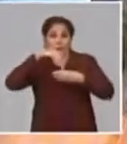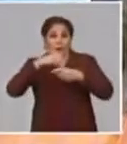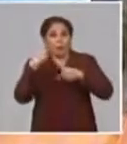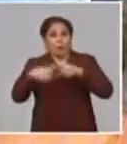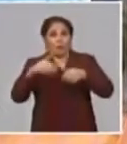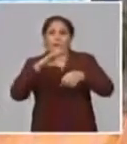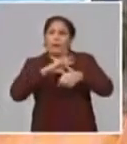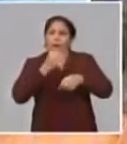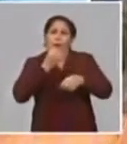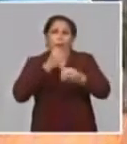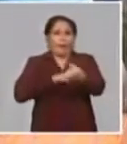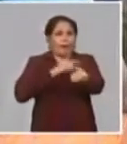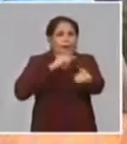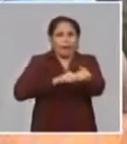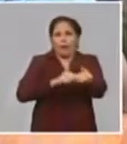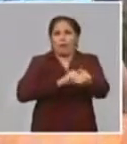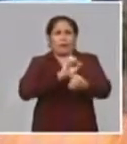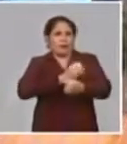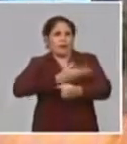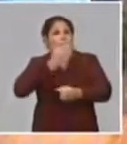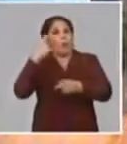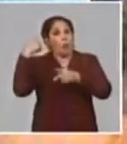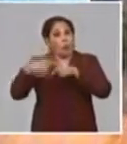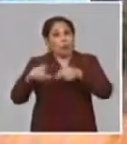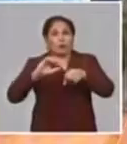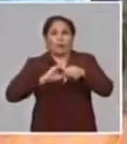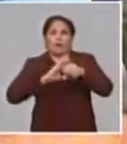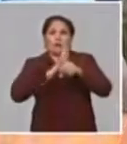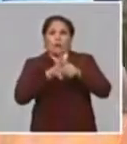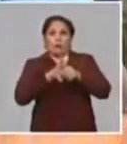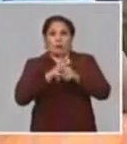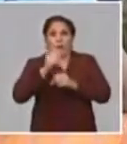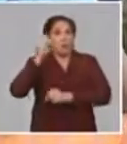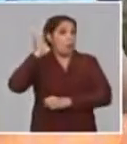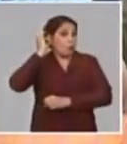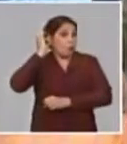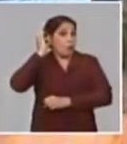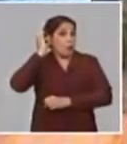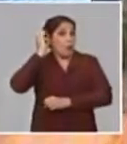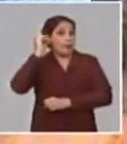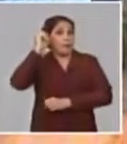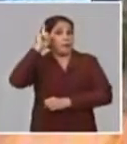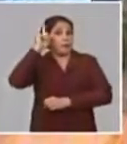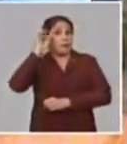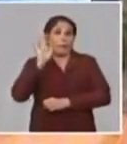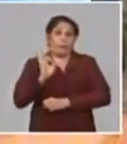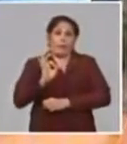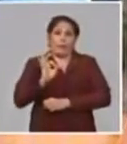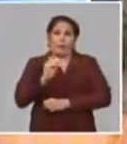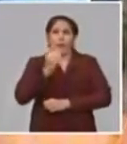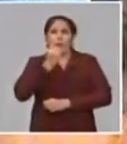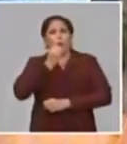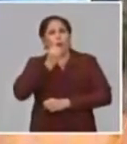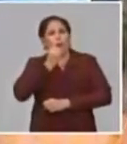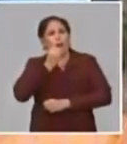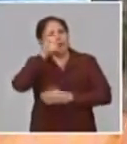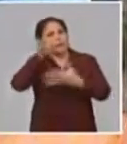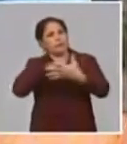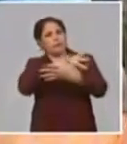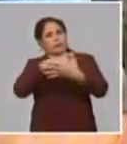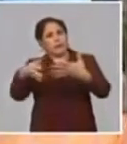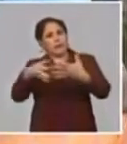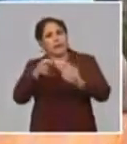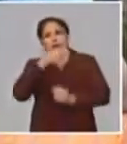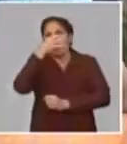Cuba, las que vivimos más tiempo somos las mujeres que tenemos una alta esperanza de vida. Pero hay una estadística que